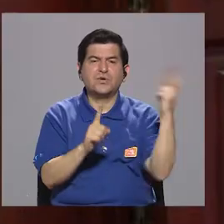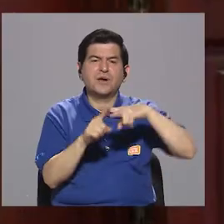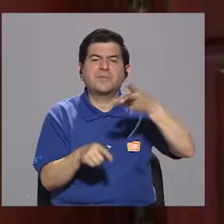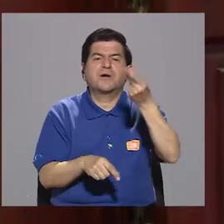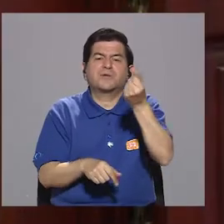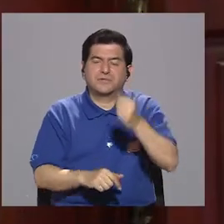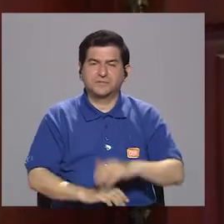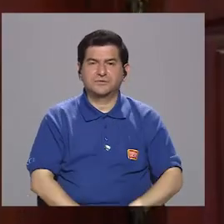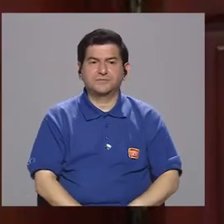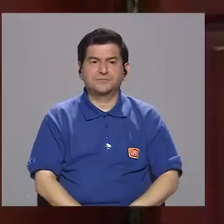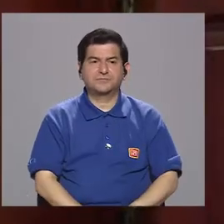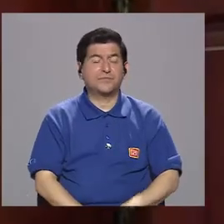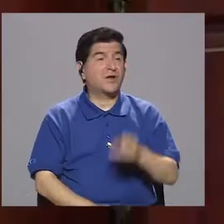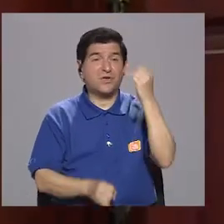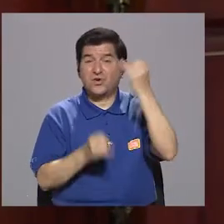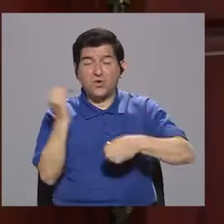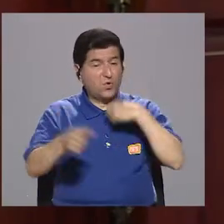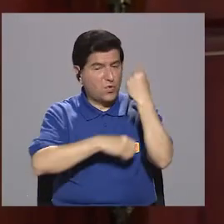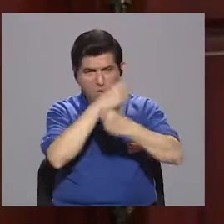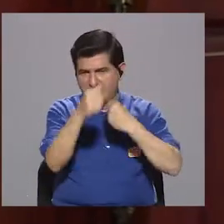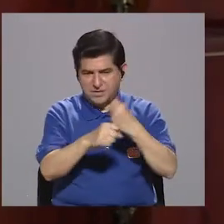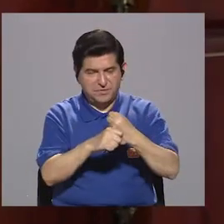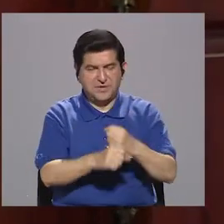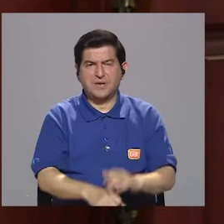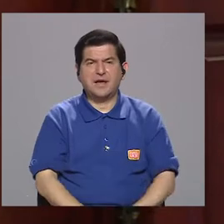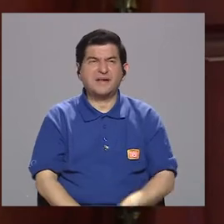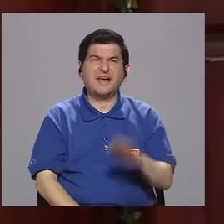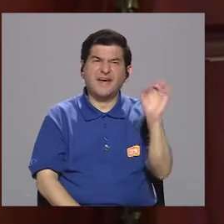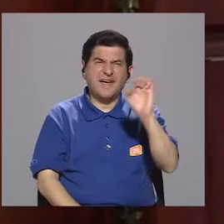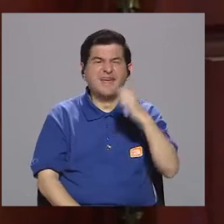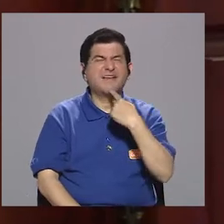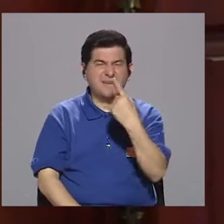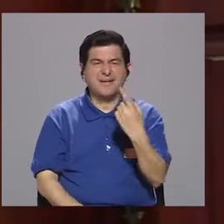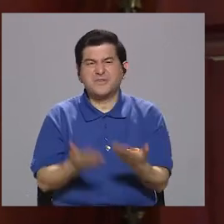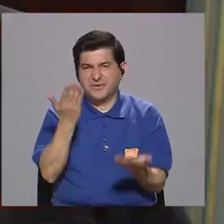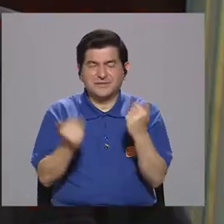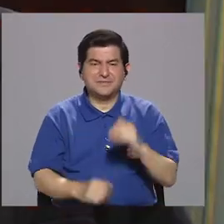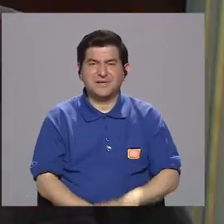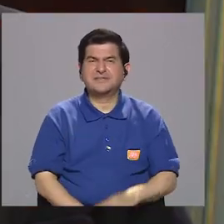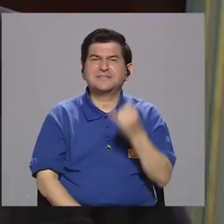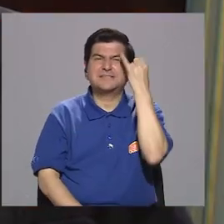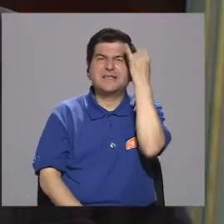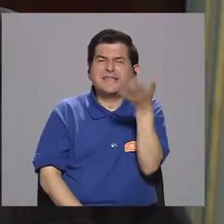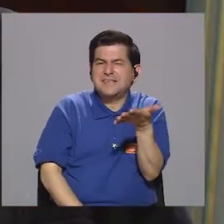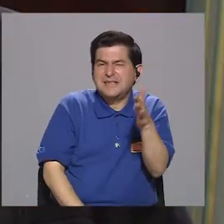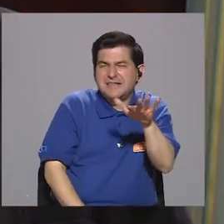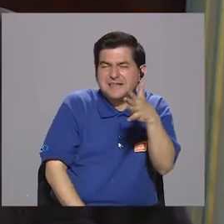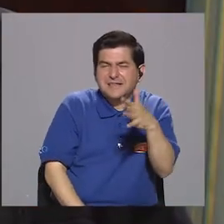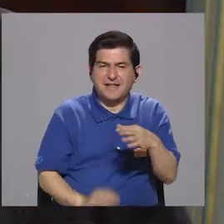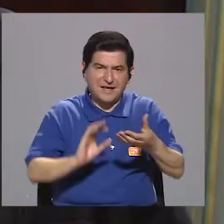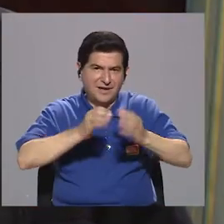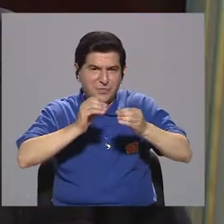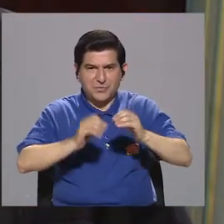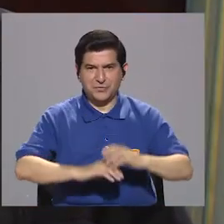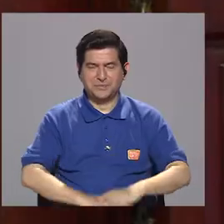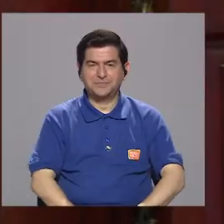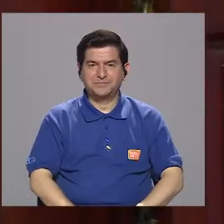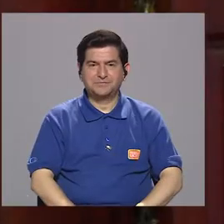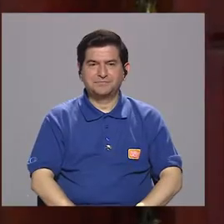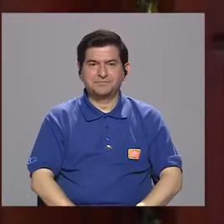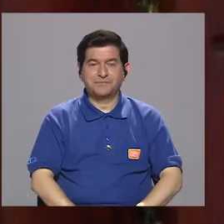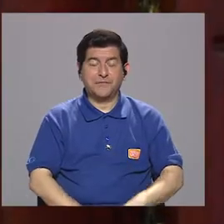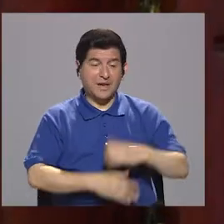Johnny? No ha terminado el año, eso se lo podría decir en enero, cuando termine el año. ¿Tiene idea por dónde va en números este año más o menos?